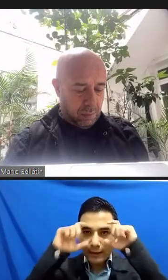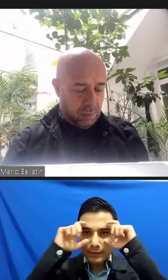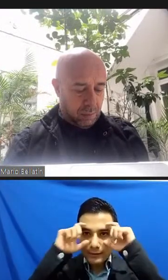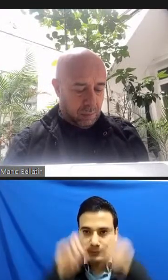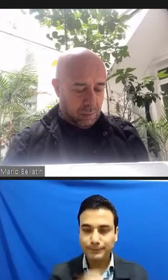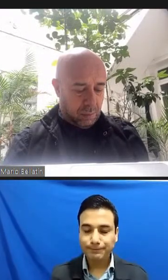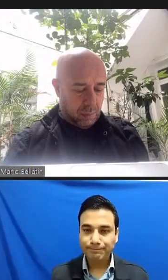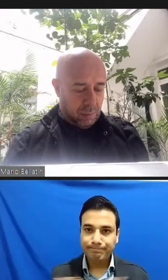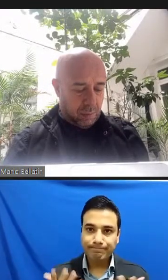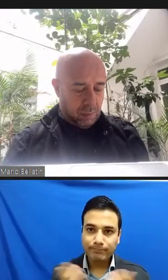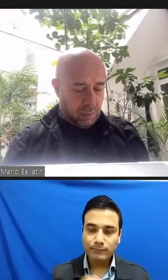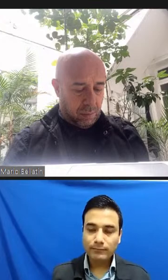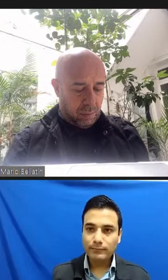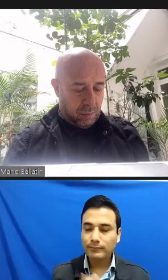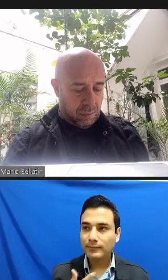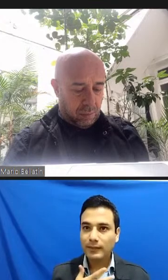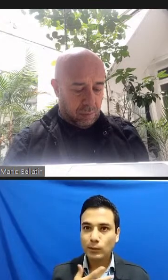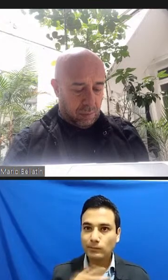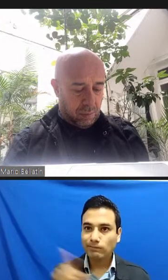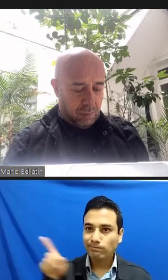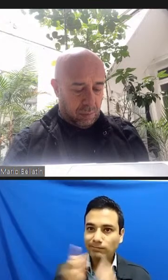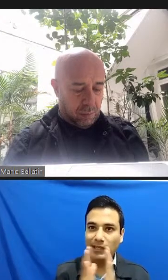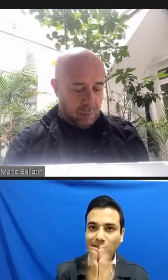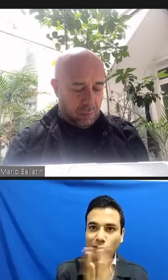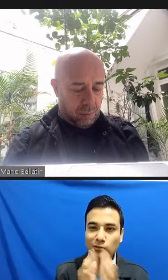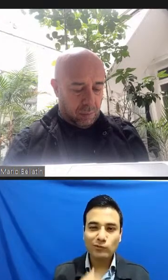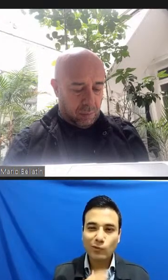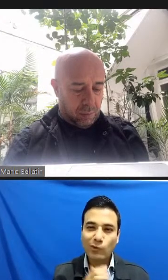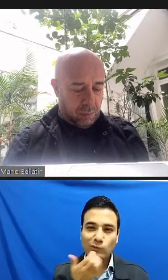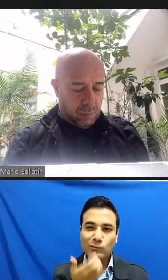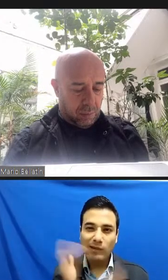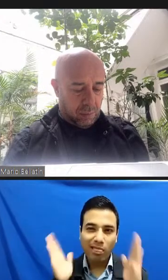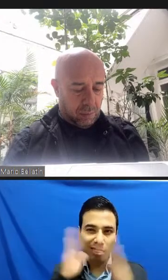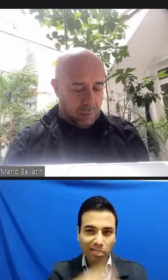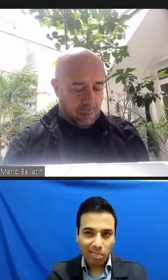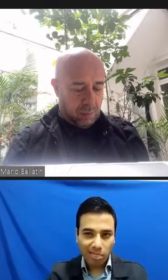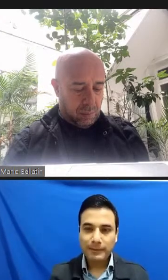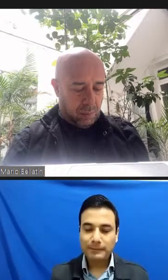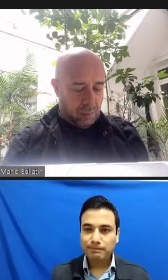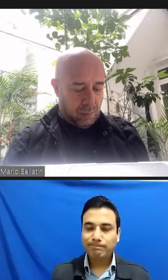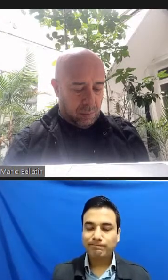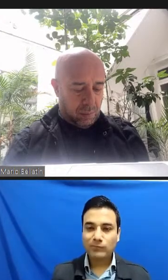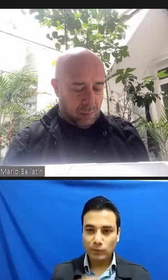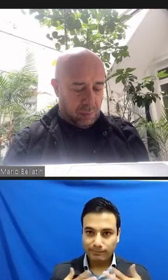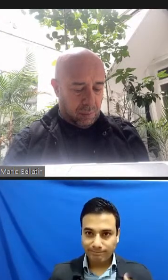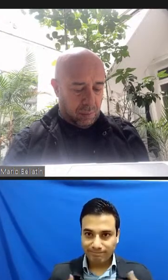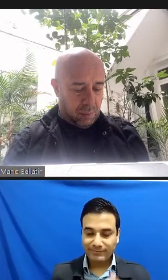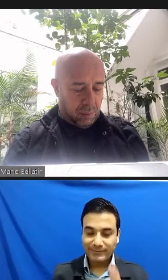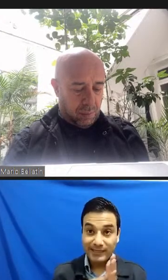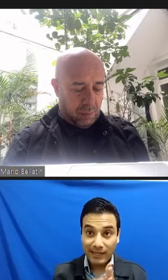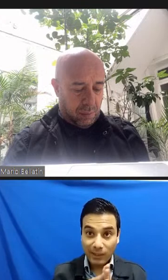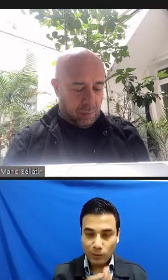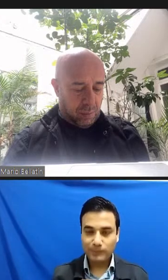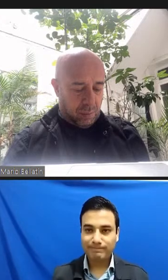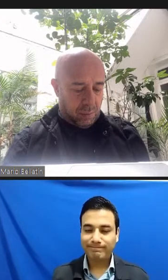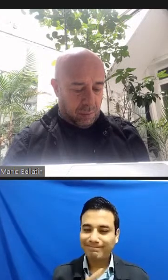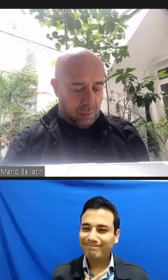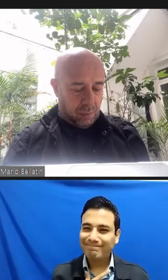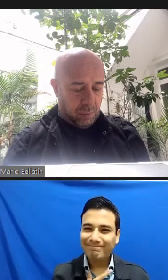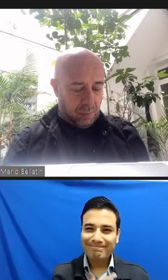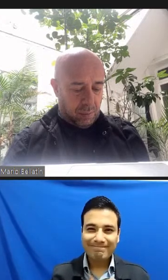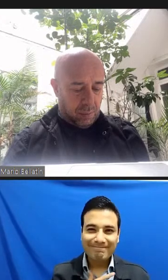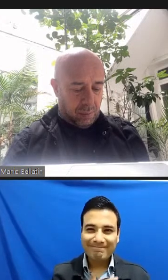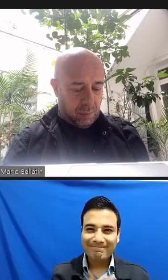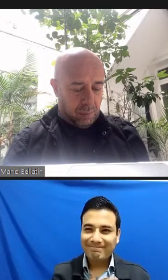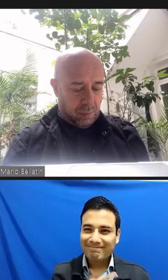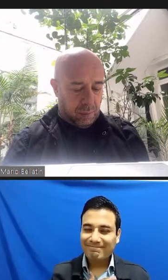unos libros con los que me pueda distraer atrás mío. Vestido de negro. Me da muchísimo gusto, en